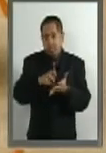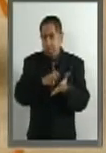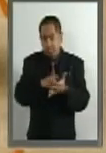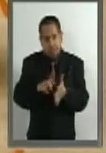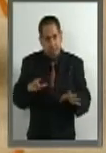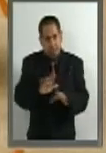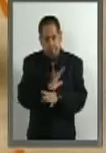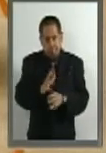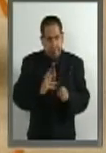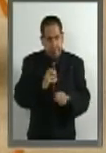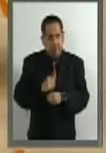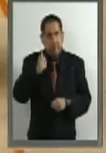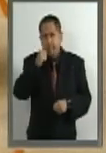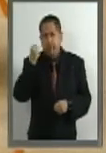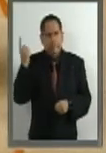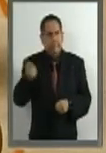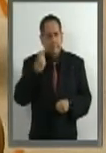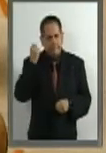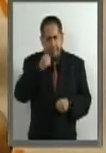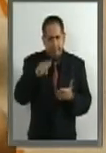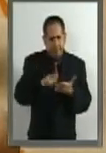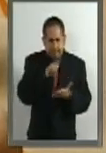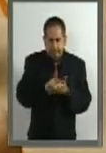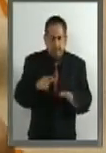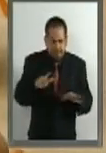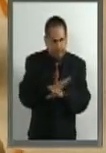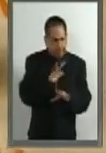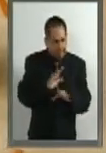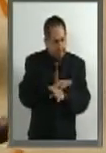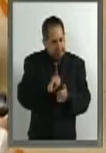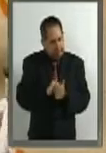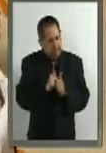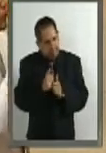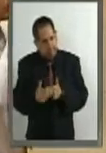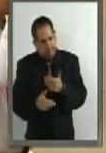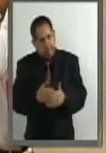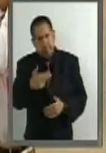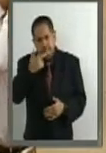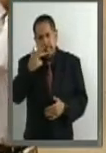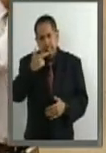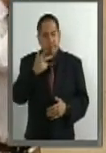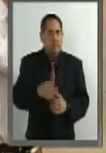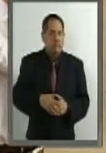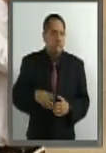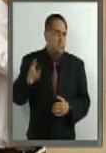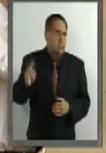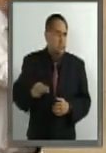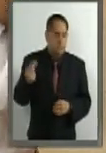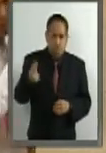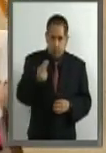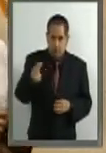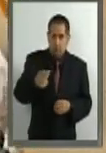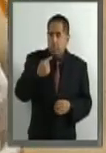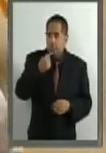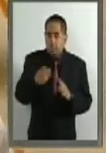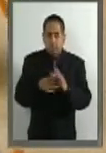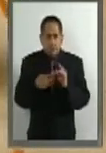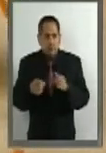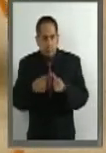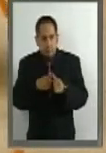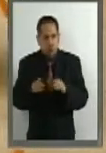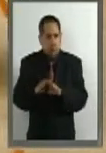leyes siempre serán perfectibles y tendrían que evolucionar. Es necesario, entonces, hacer algunas